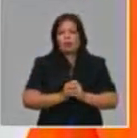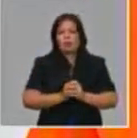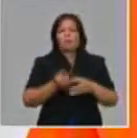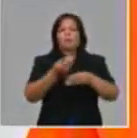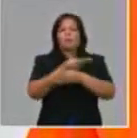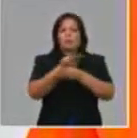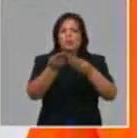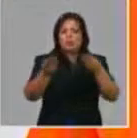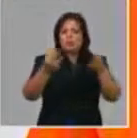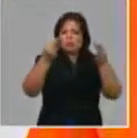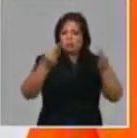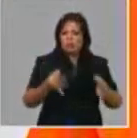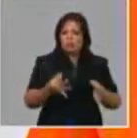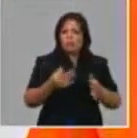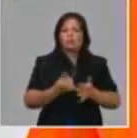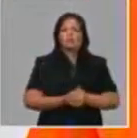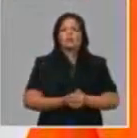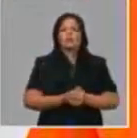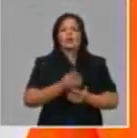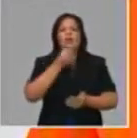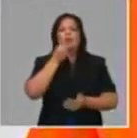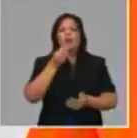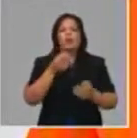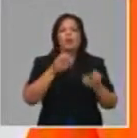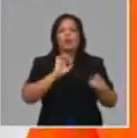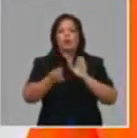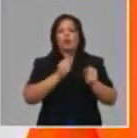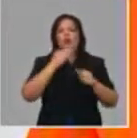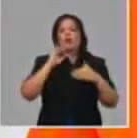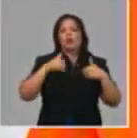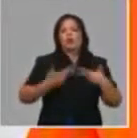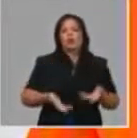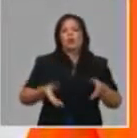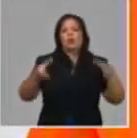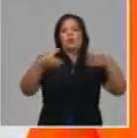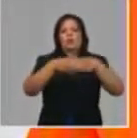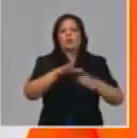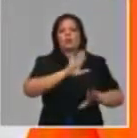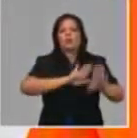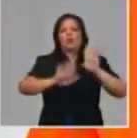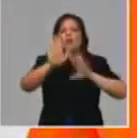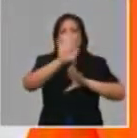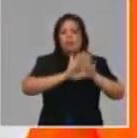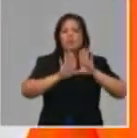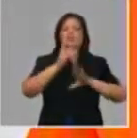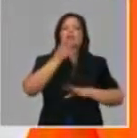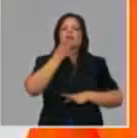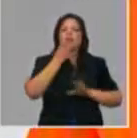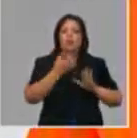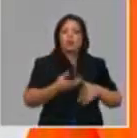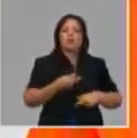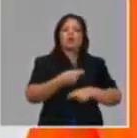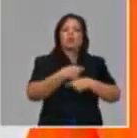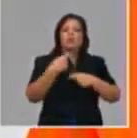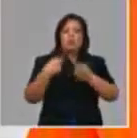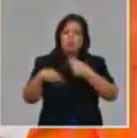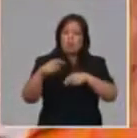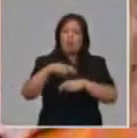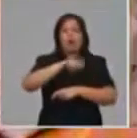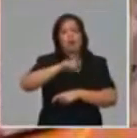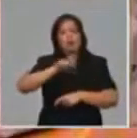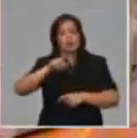que se han ido conduciendo por los consejos de defensa, se ha también podido complementar una oferta a la población de forma racional.